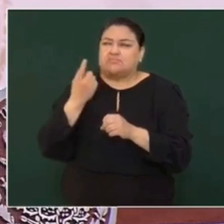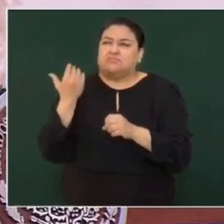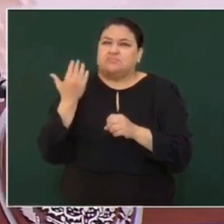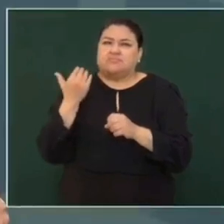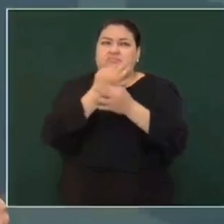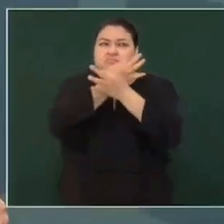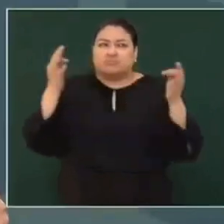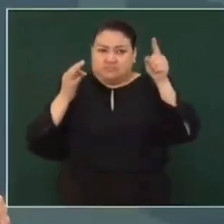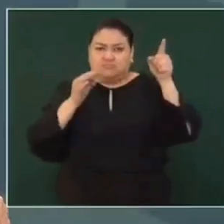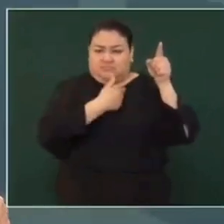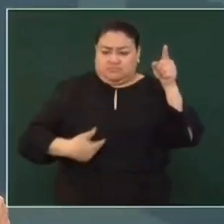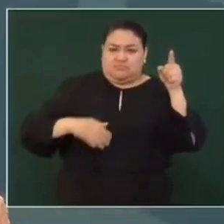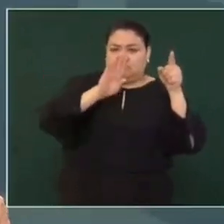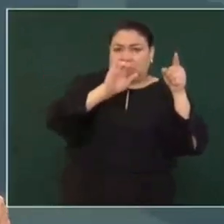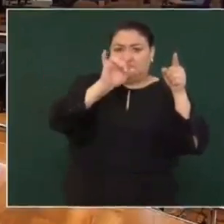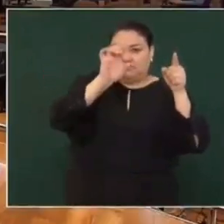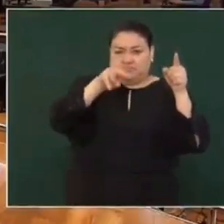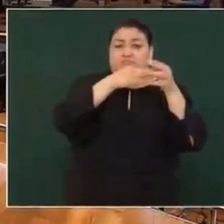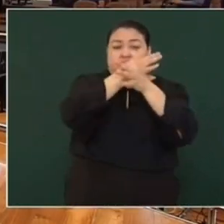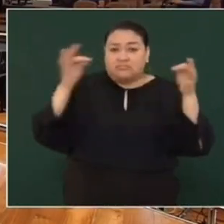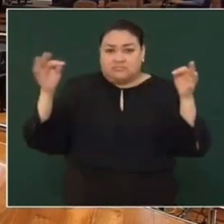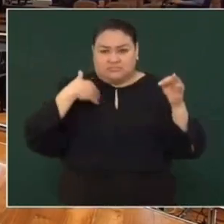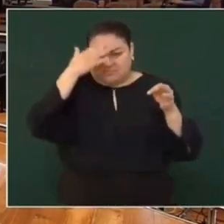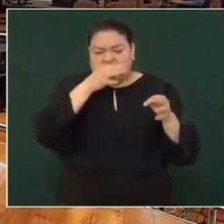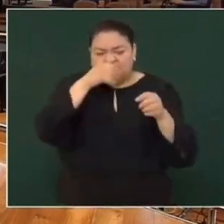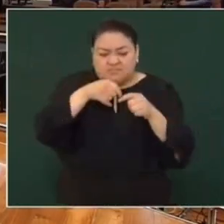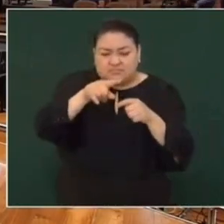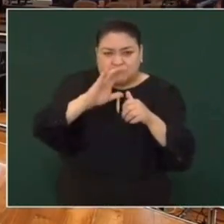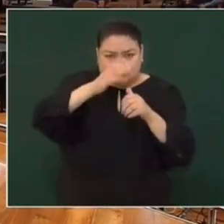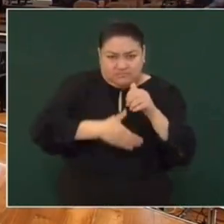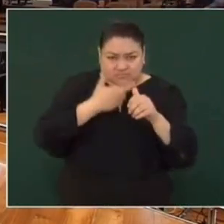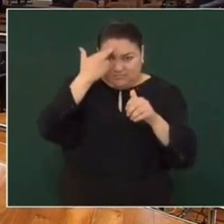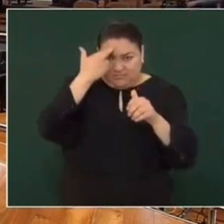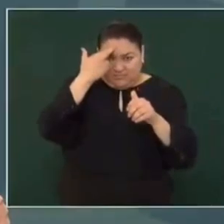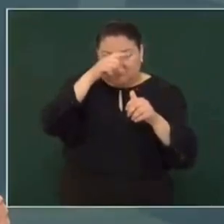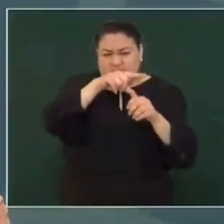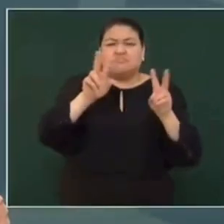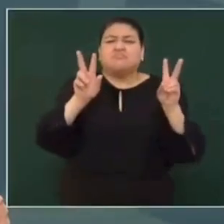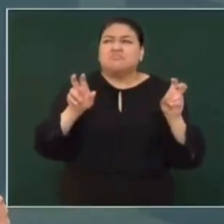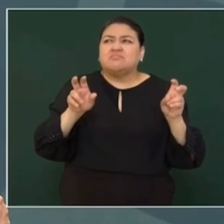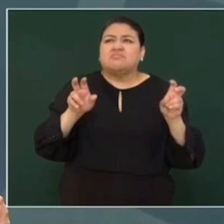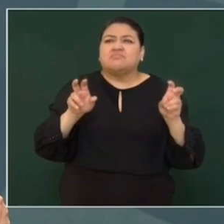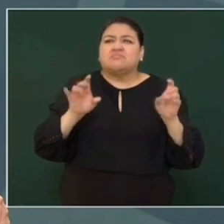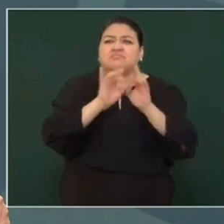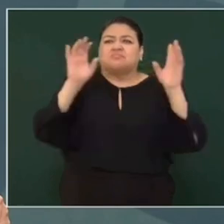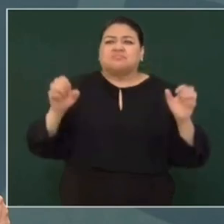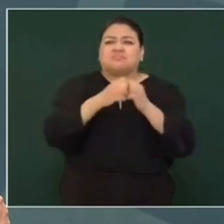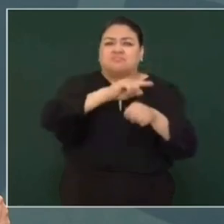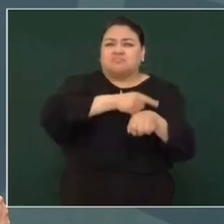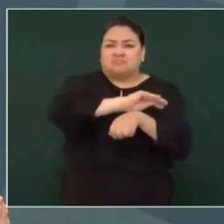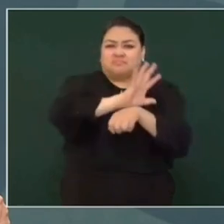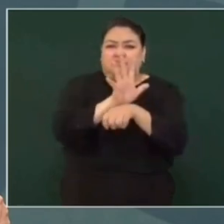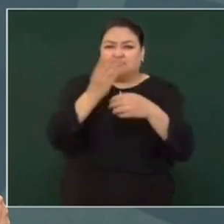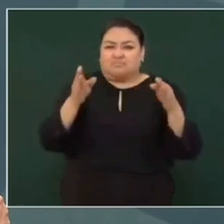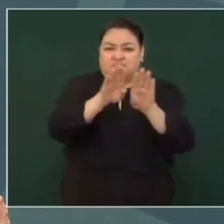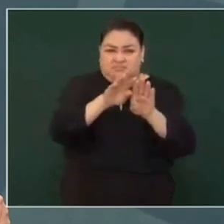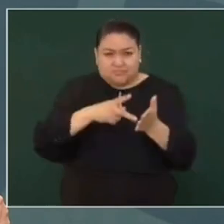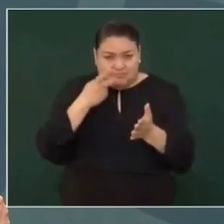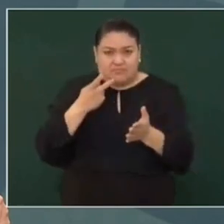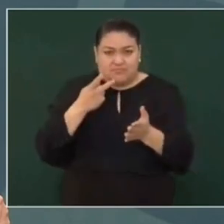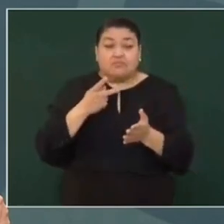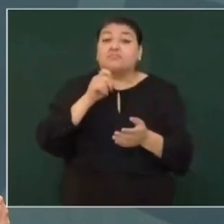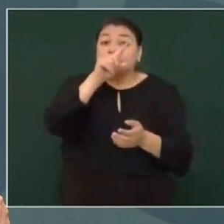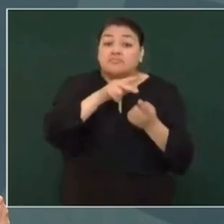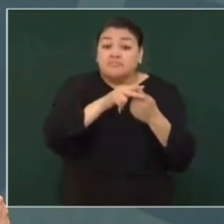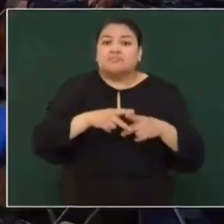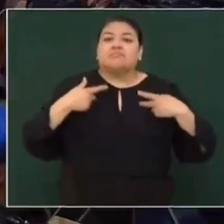Apenas anunció el presidente Biden de que se finalizaba o se iba a finalizar lo de la emergencia sanitaria, y empezaron